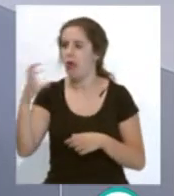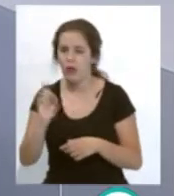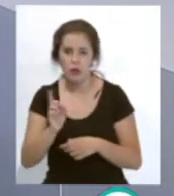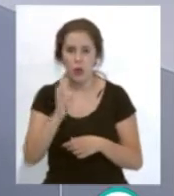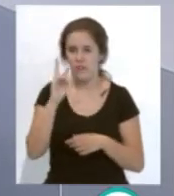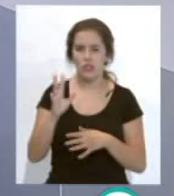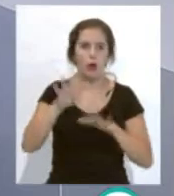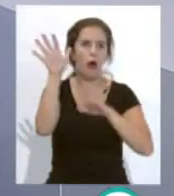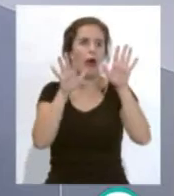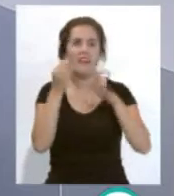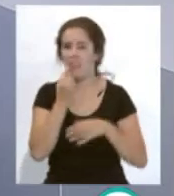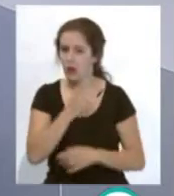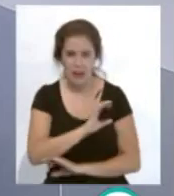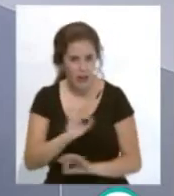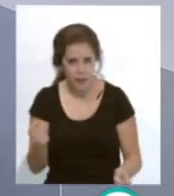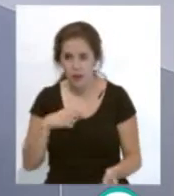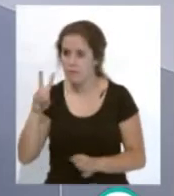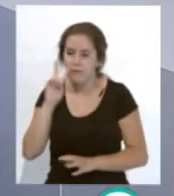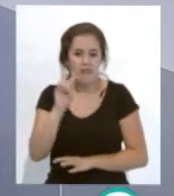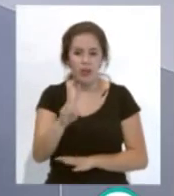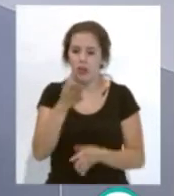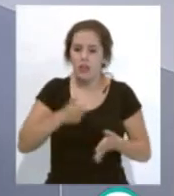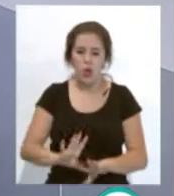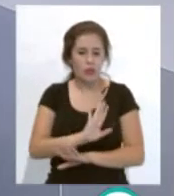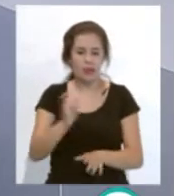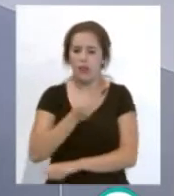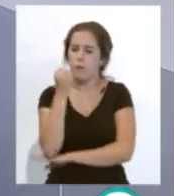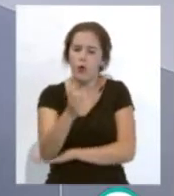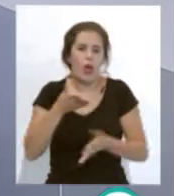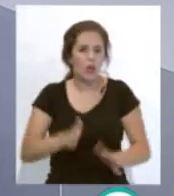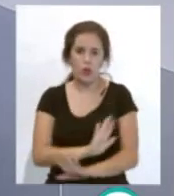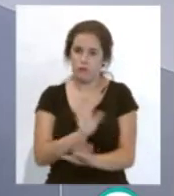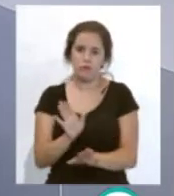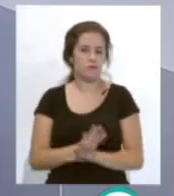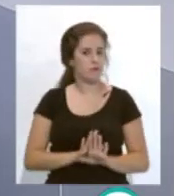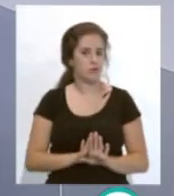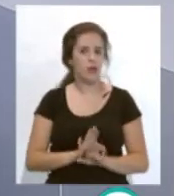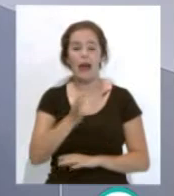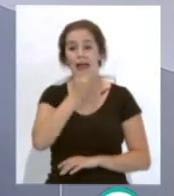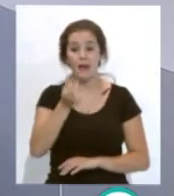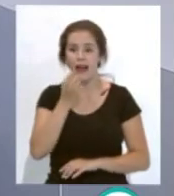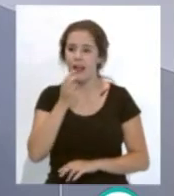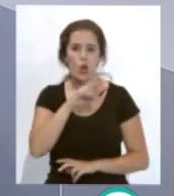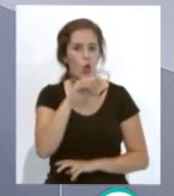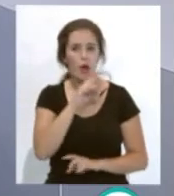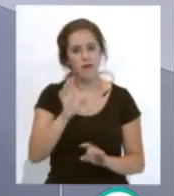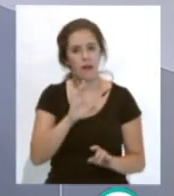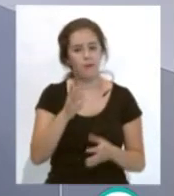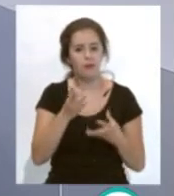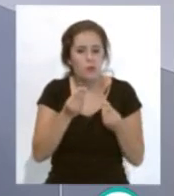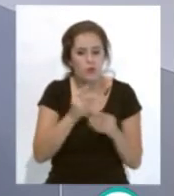indicación. Simplemente va a ver a su hijo y acompañar a su hijo y apoyar a su hijo. Pero sin hablar absolutamente